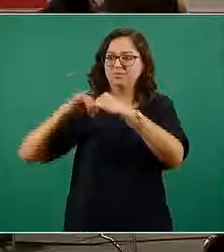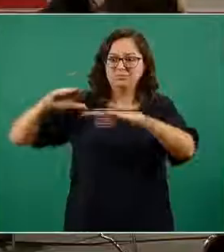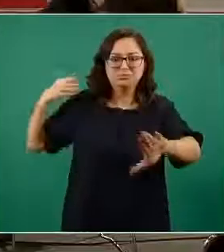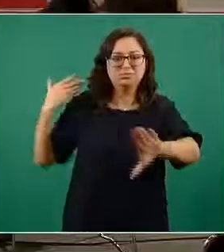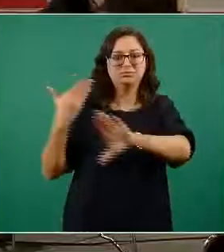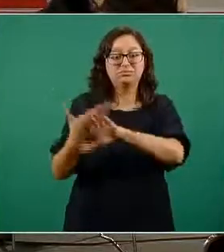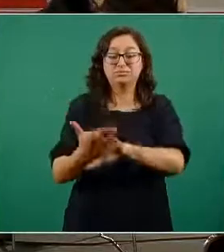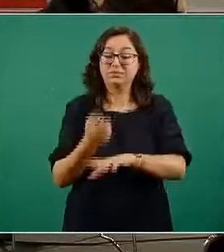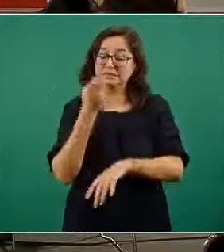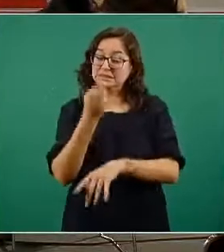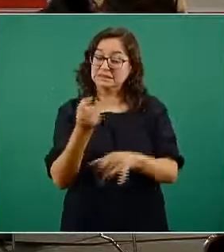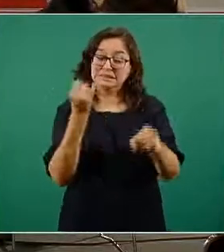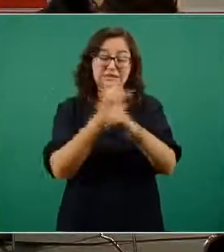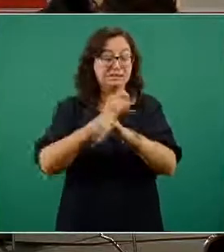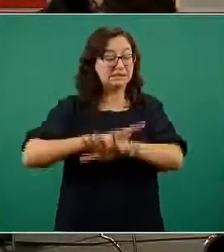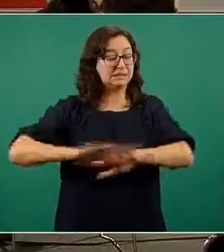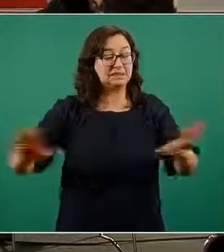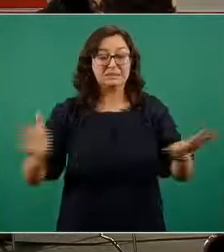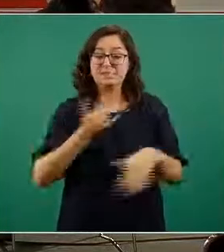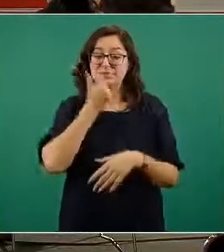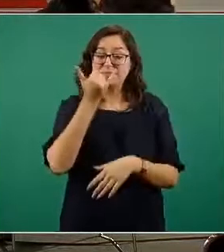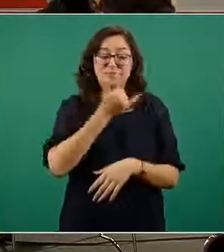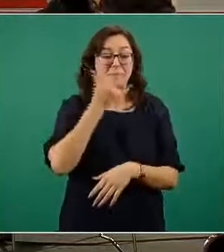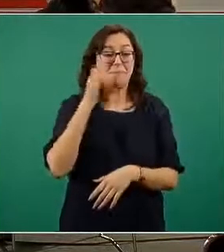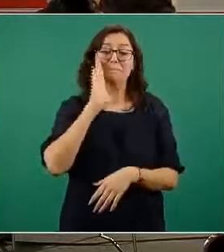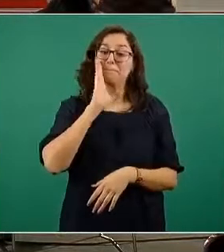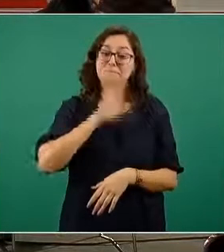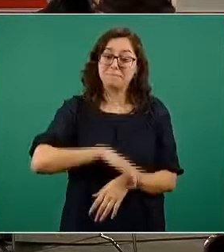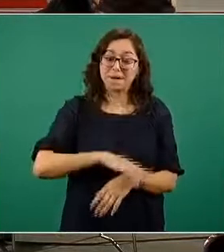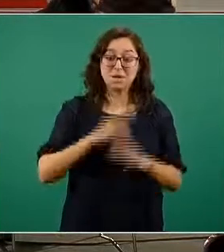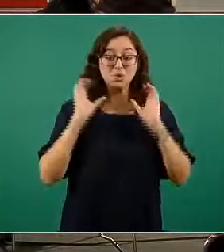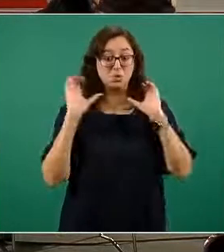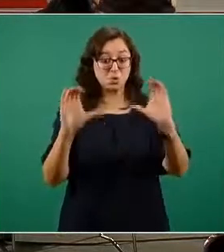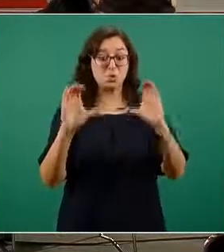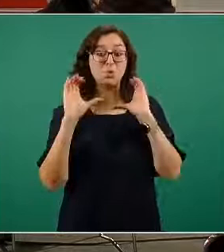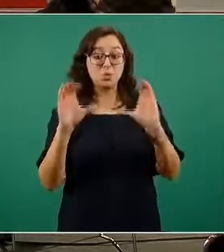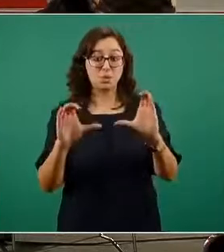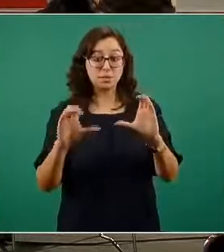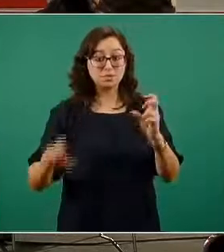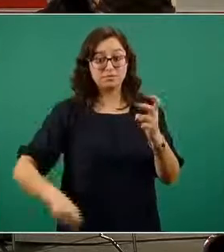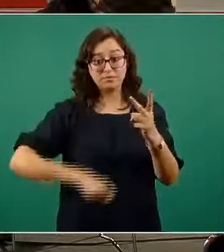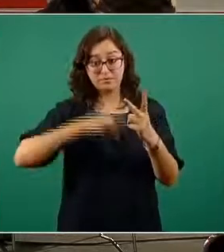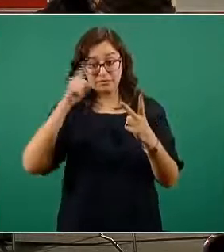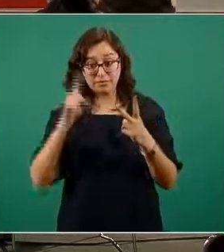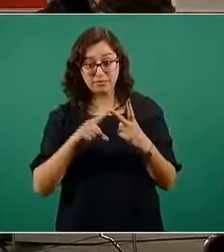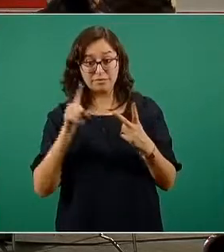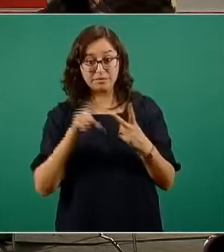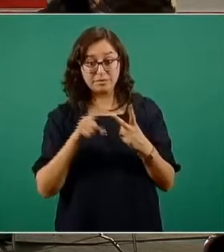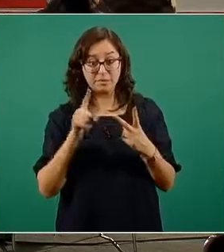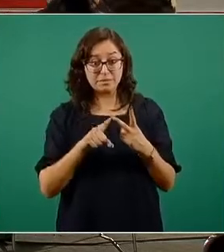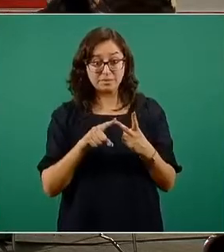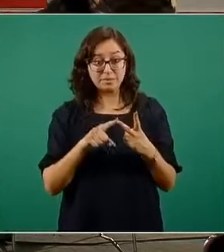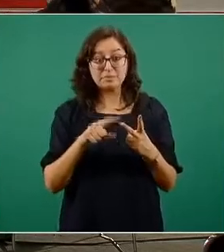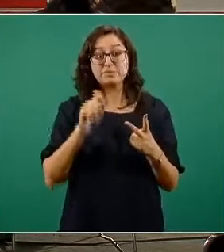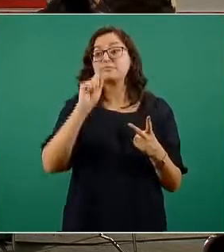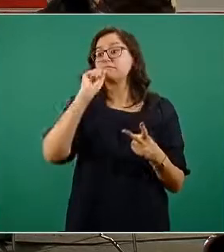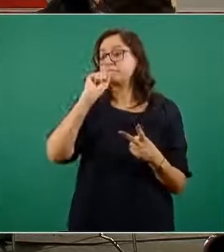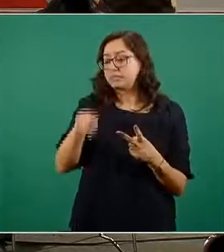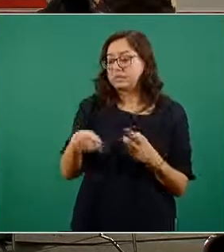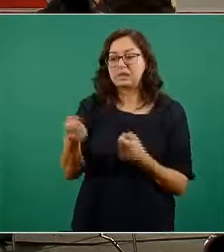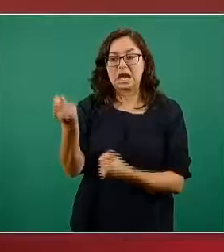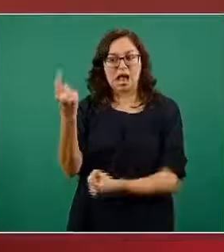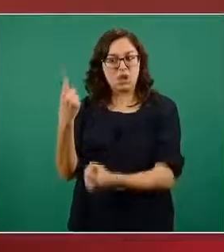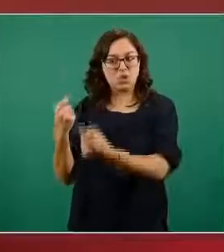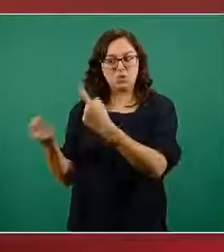desinformación y el segundo elemento tiene que ver con este empeño también de algunos segmentos